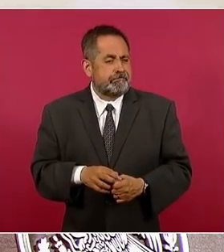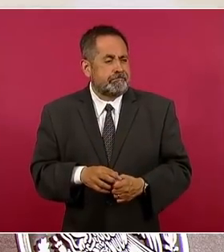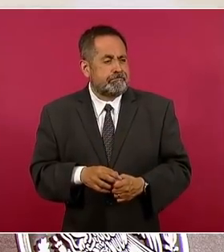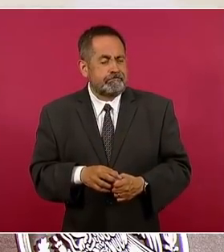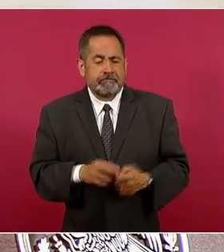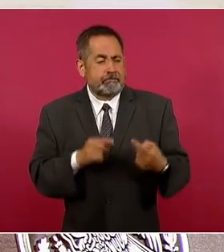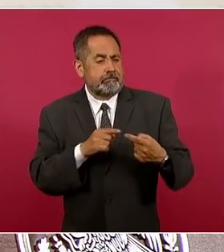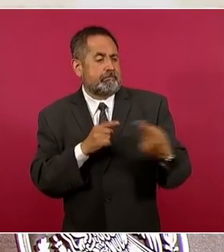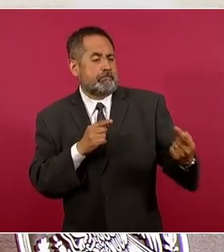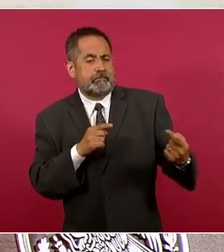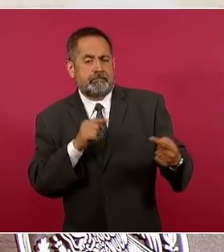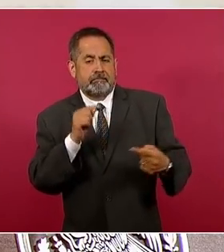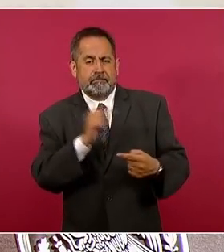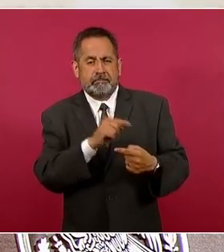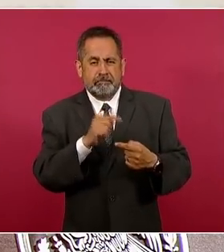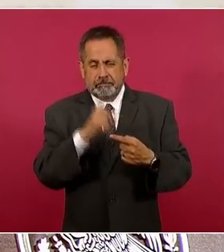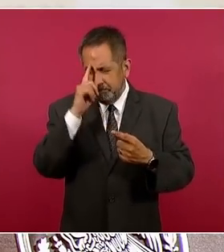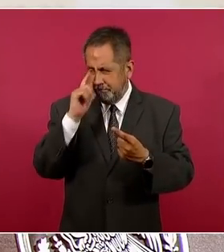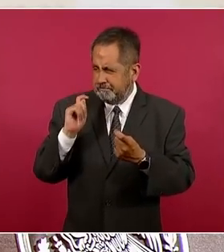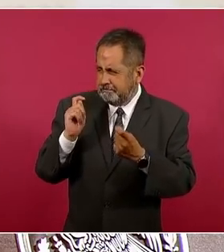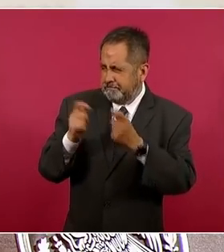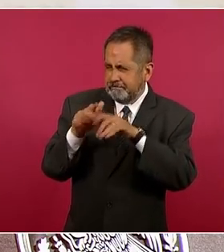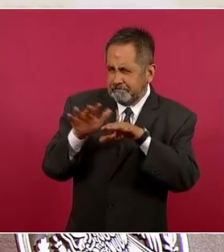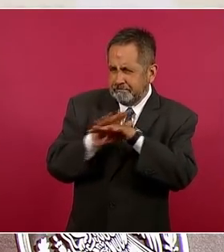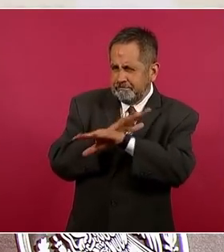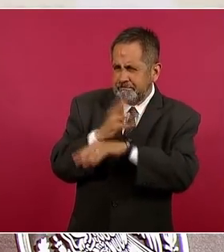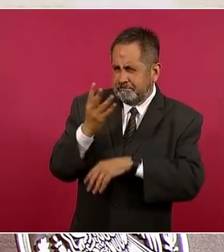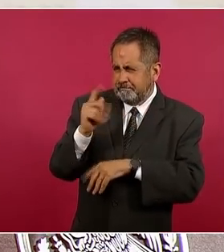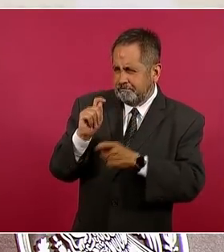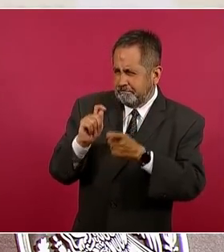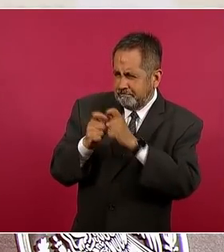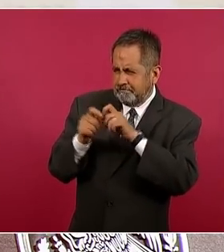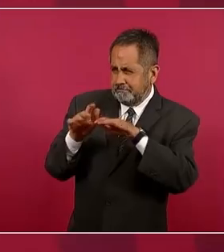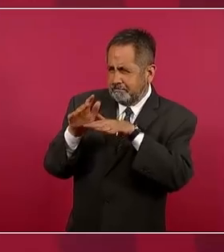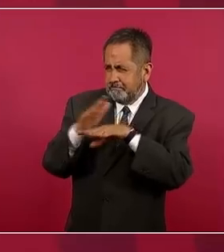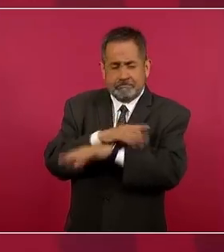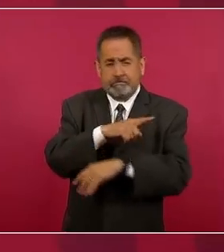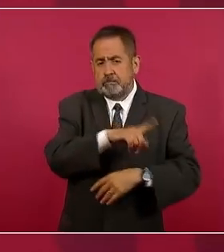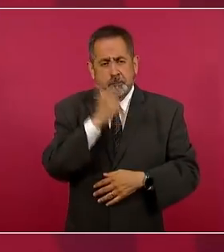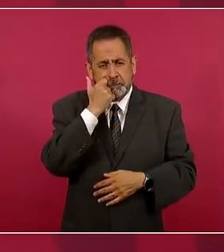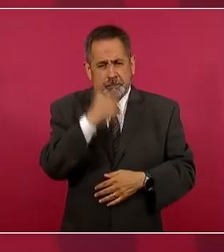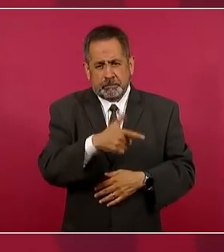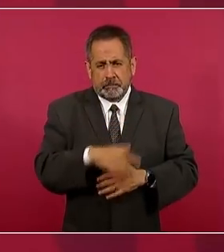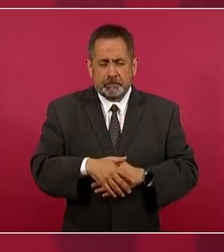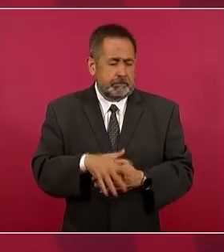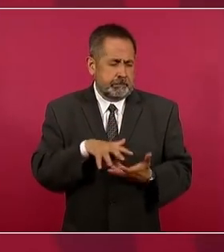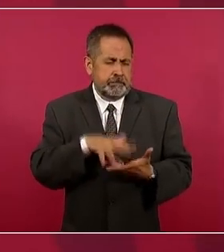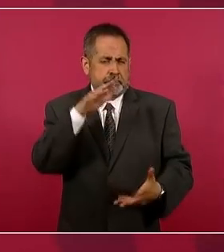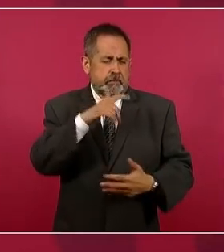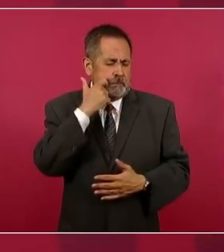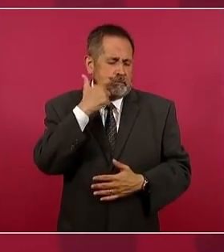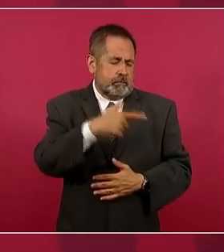la transformación del país. La mayoría de ellos,